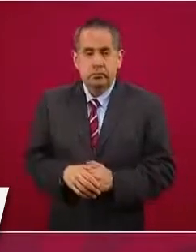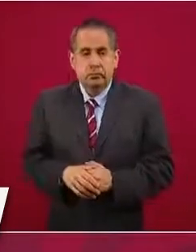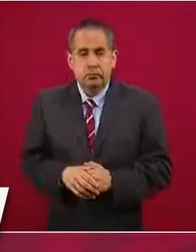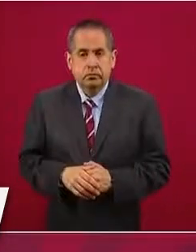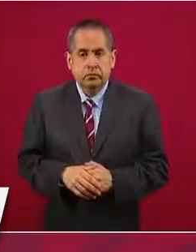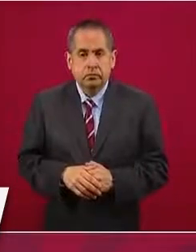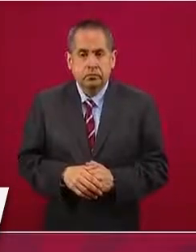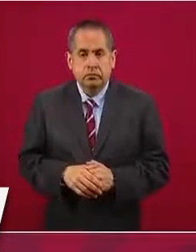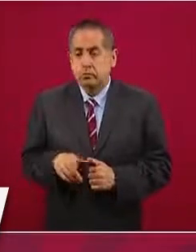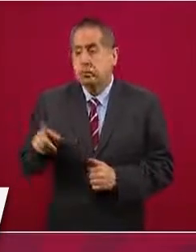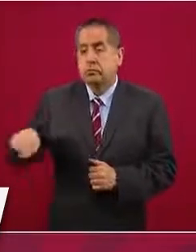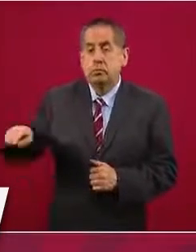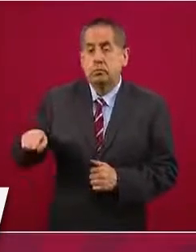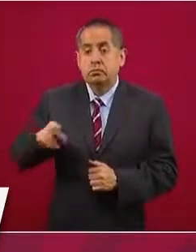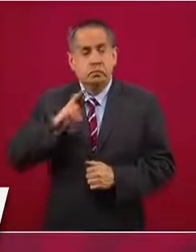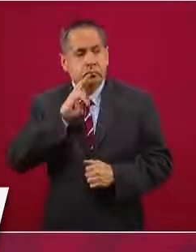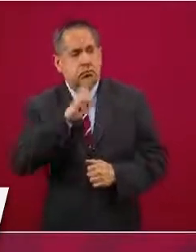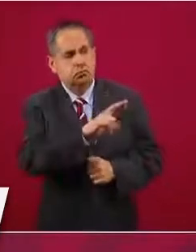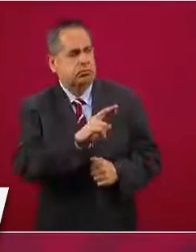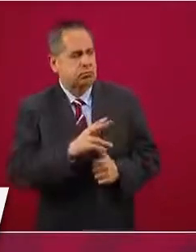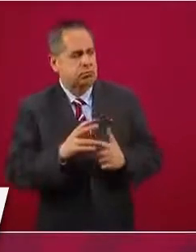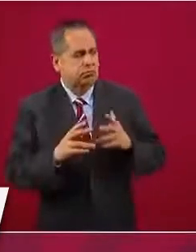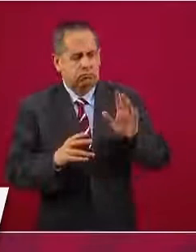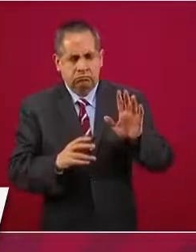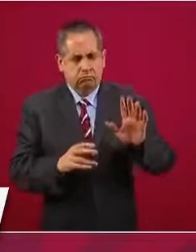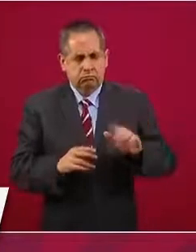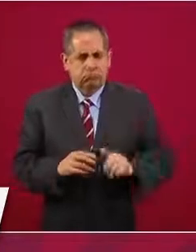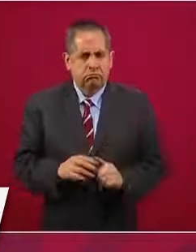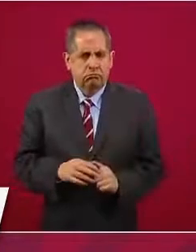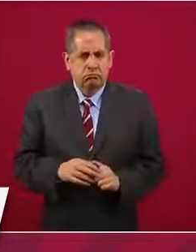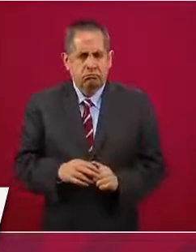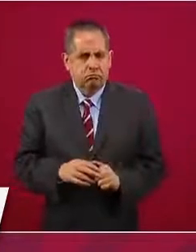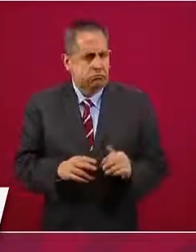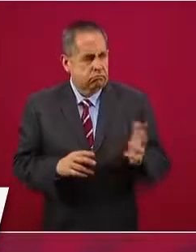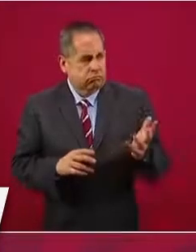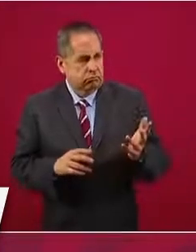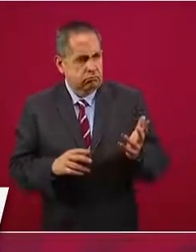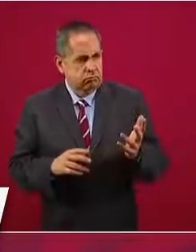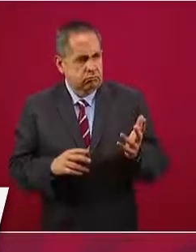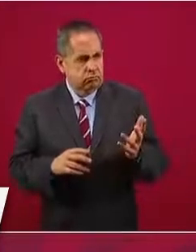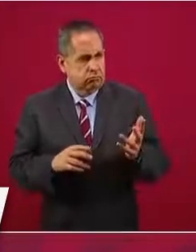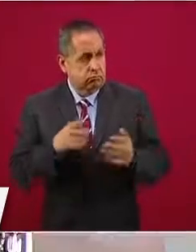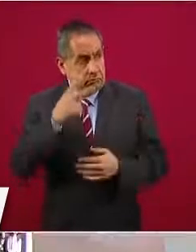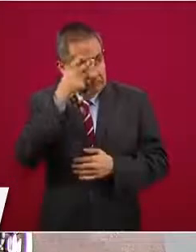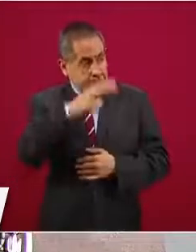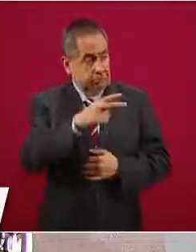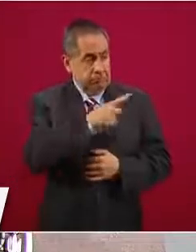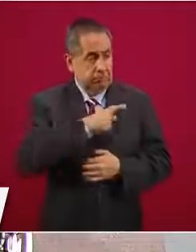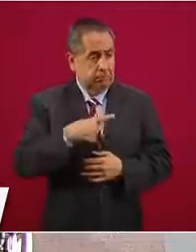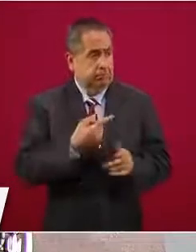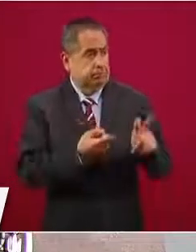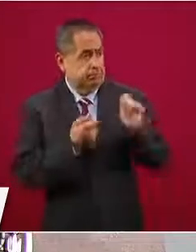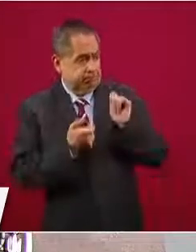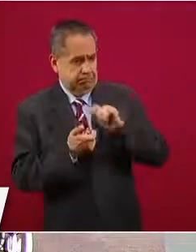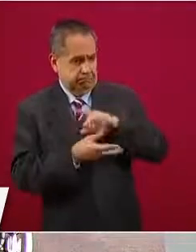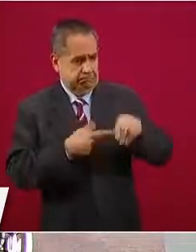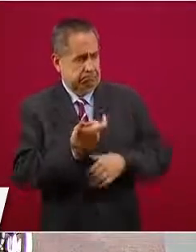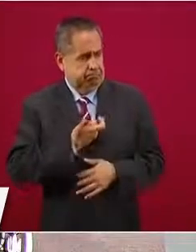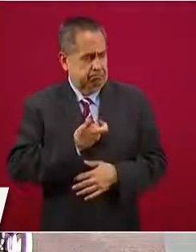La respuesta de Riva Palacio fue, presidente, a México no se le cobra, se le sirve.